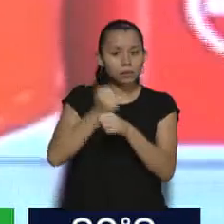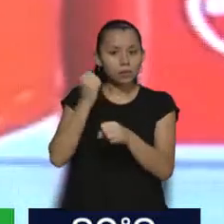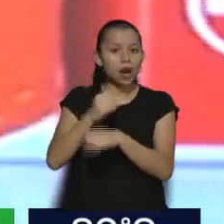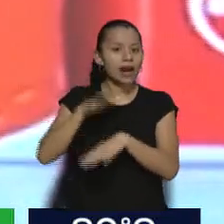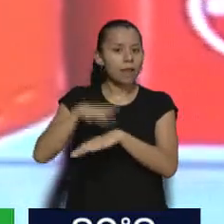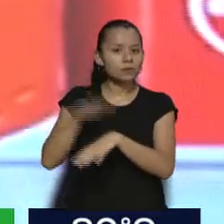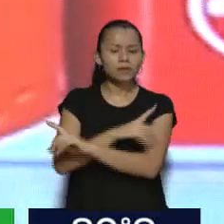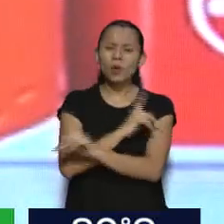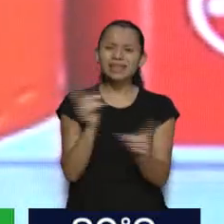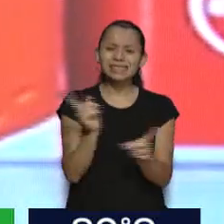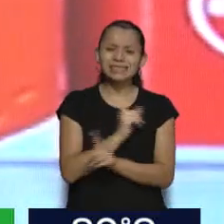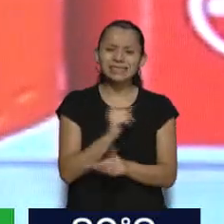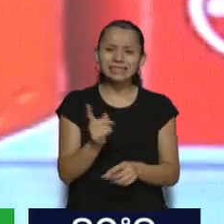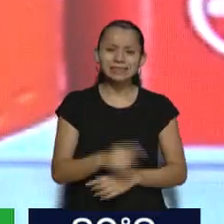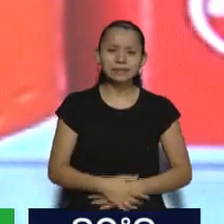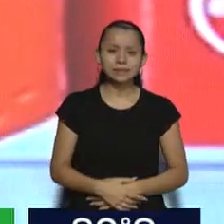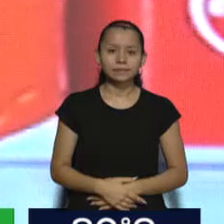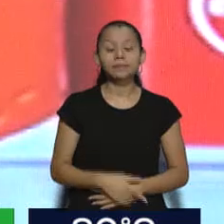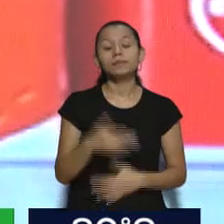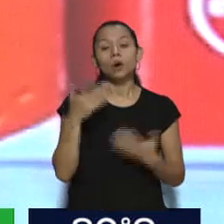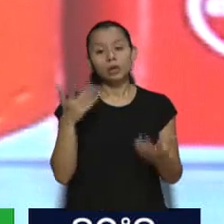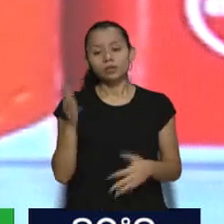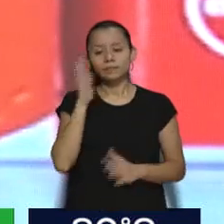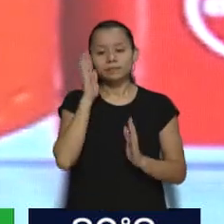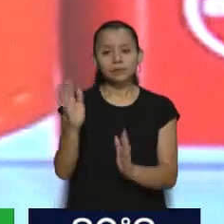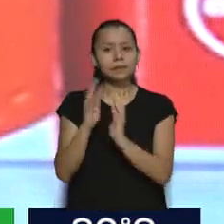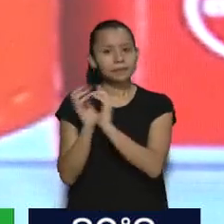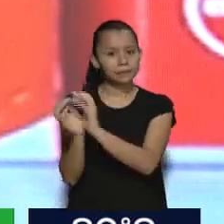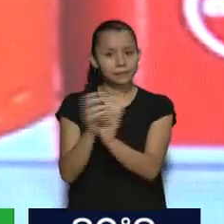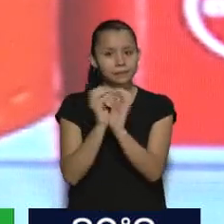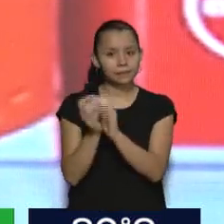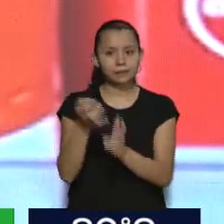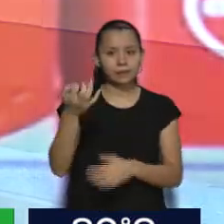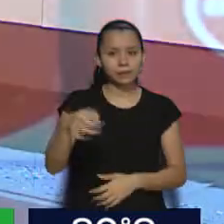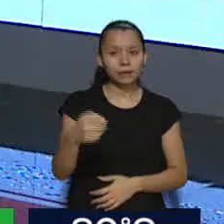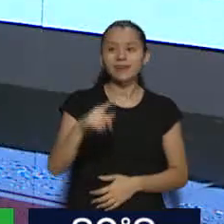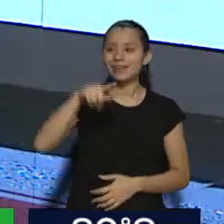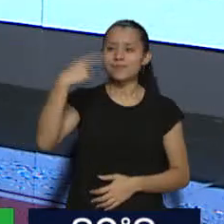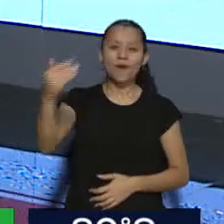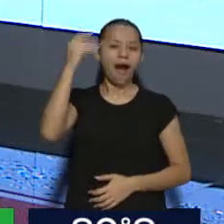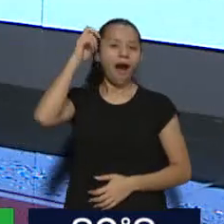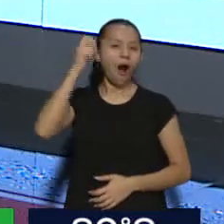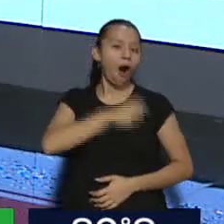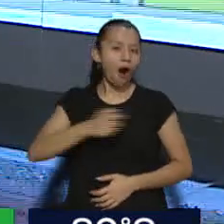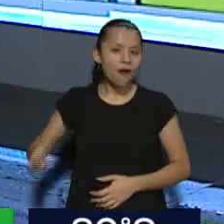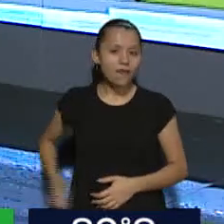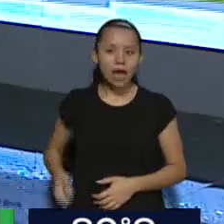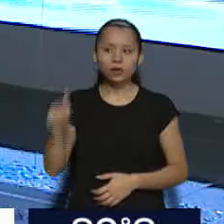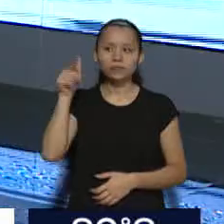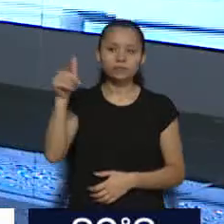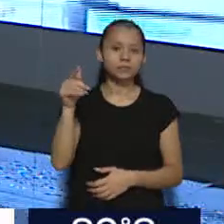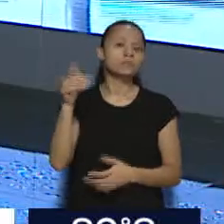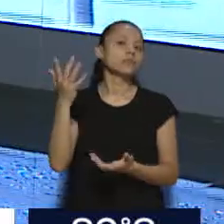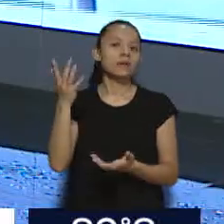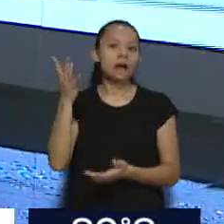Ese es el tema, ese es el foco, y hacia allí va a ir seguramente el Poder Ejecutivo. A ver, mirá, es muy